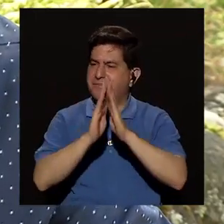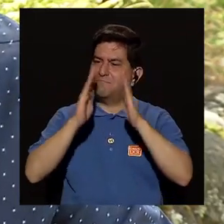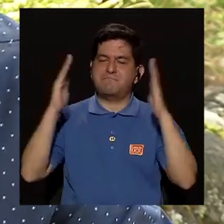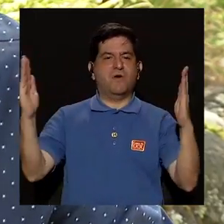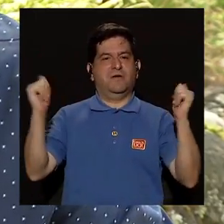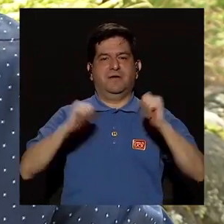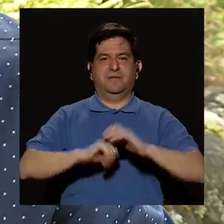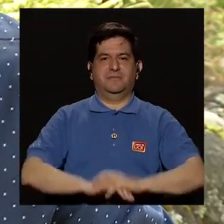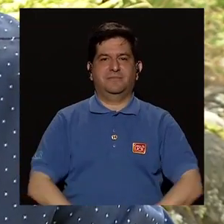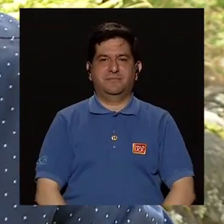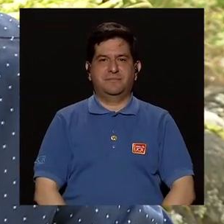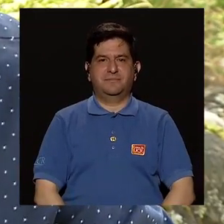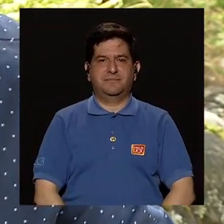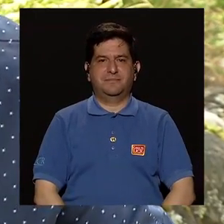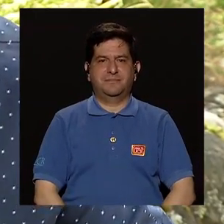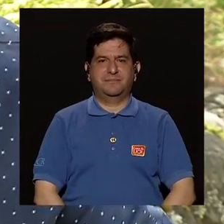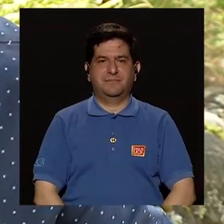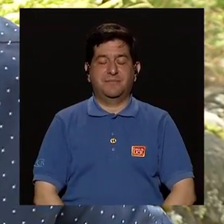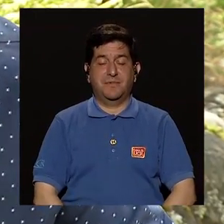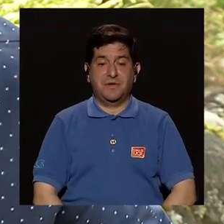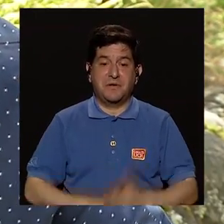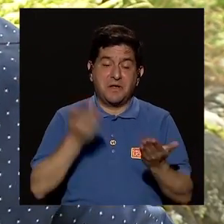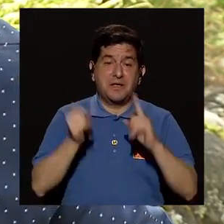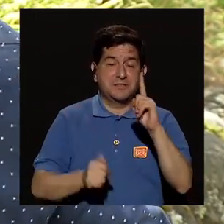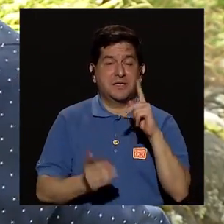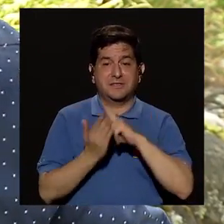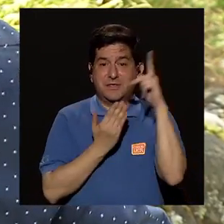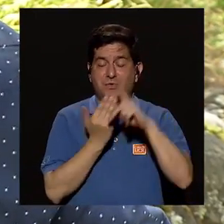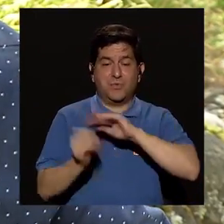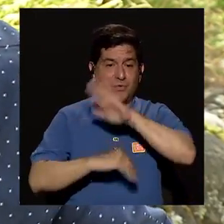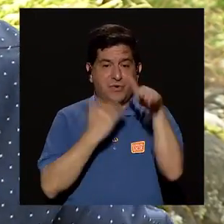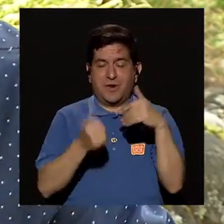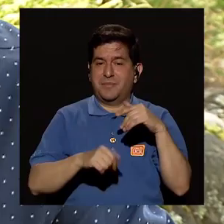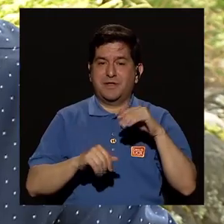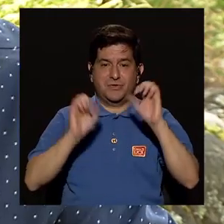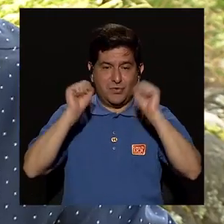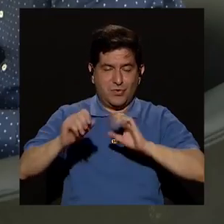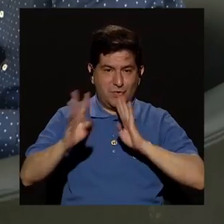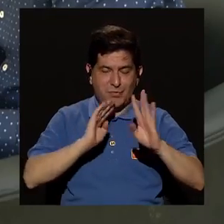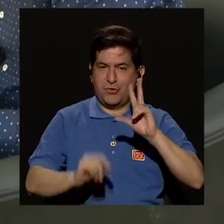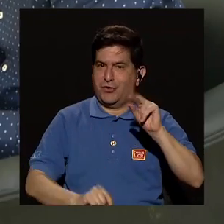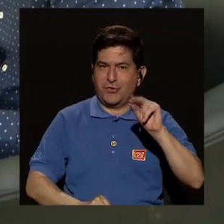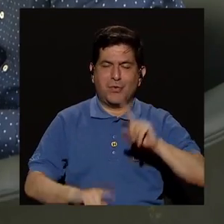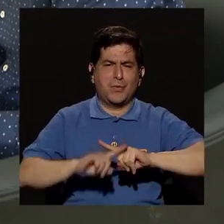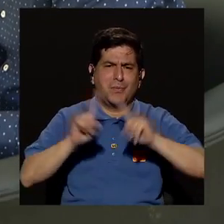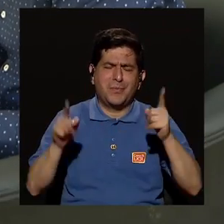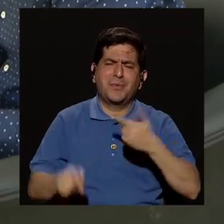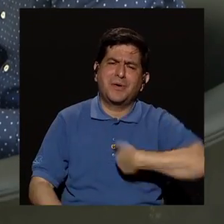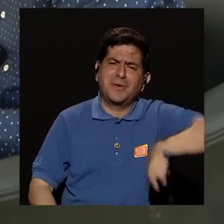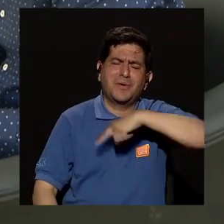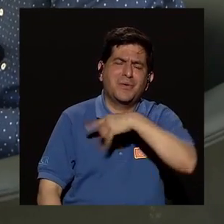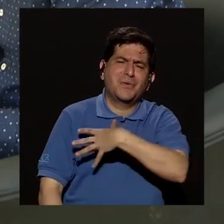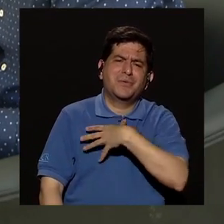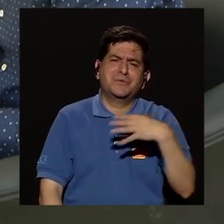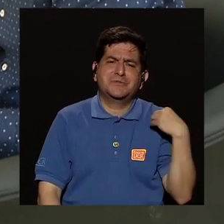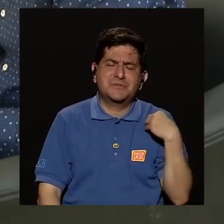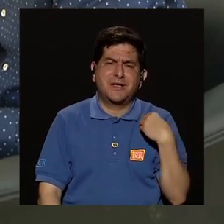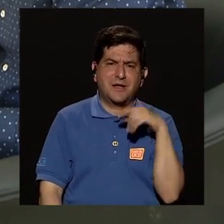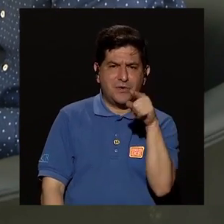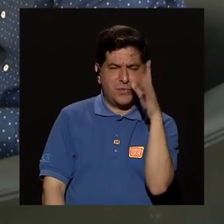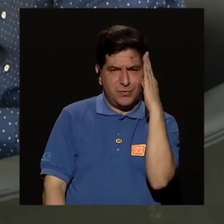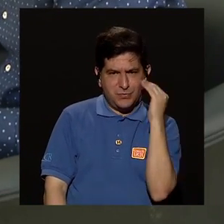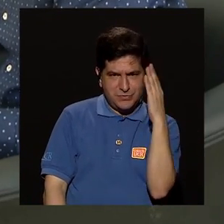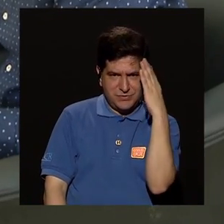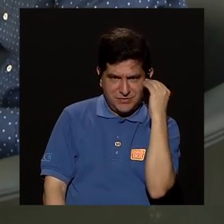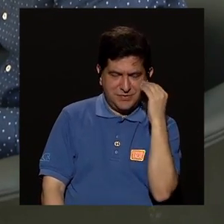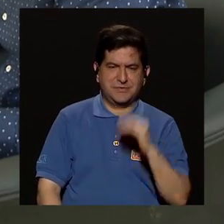muy amplio y que pues un solo programa no nos alcanza pero si nos gustaría que usted pueda